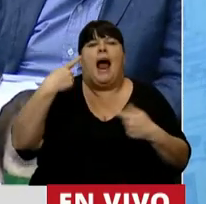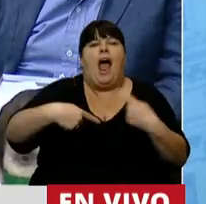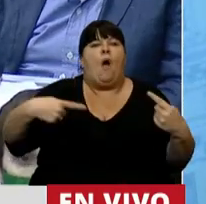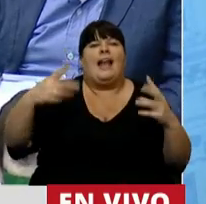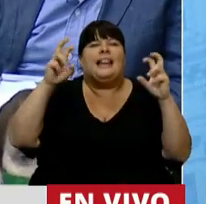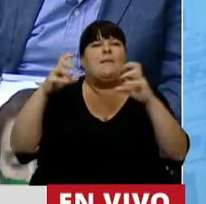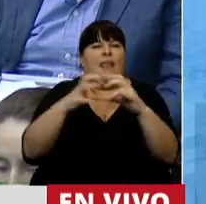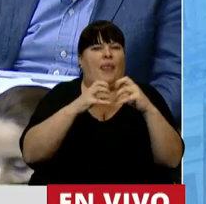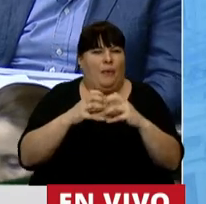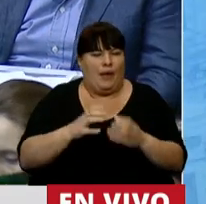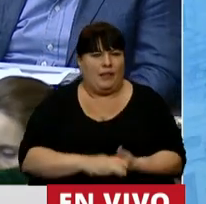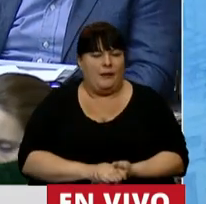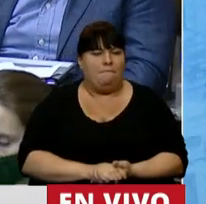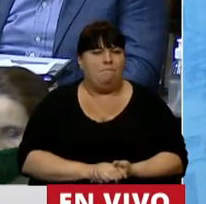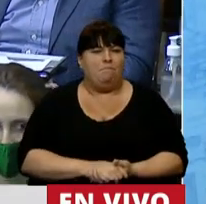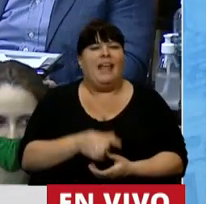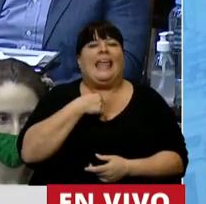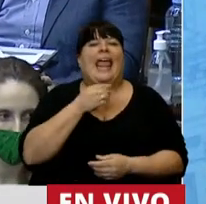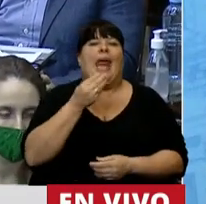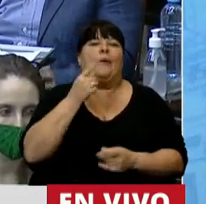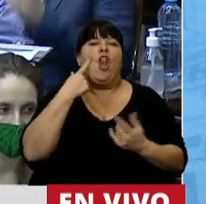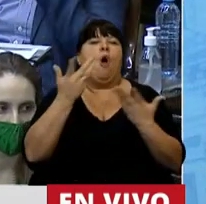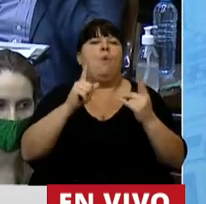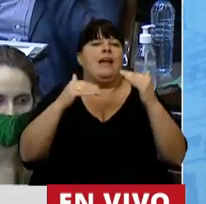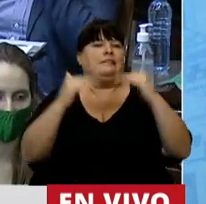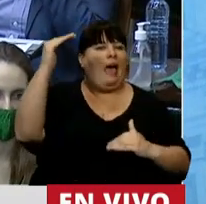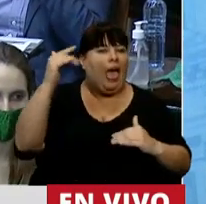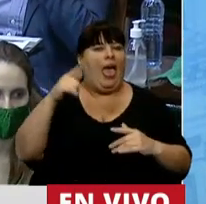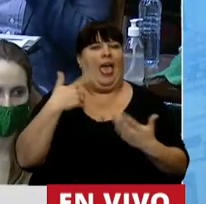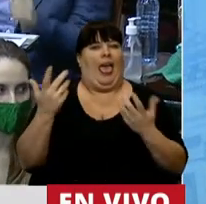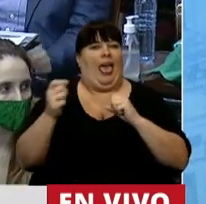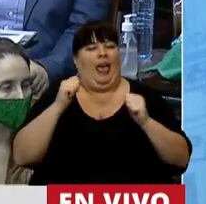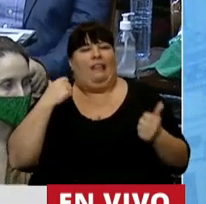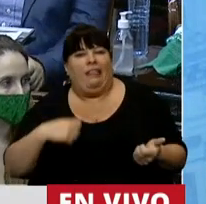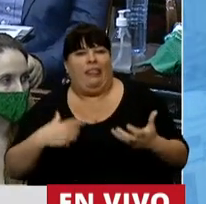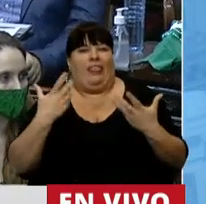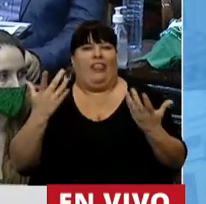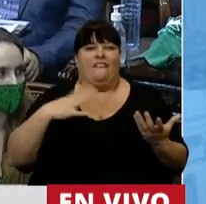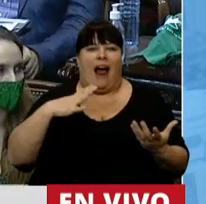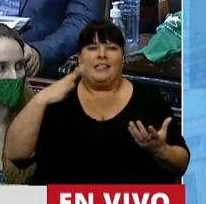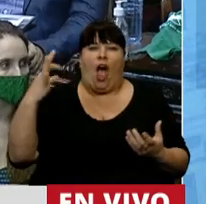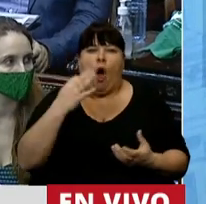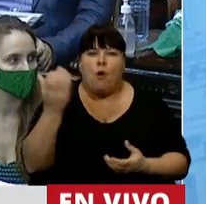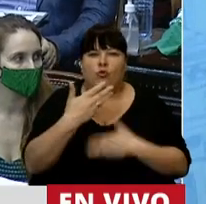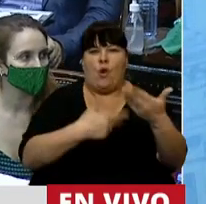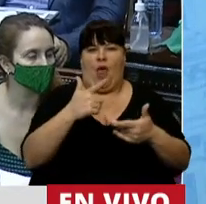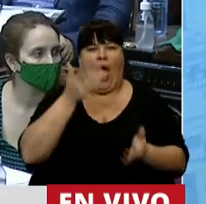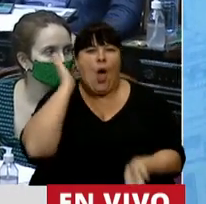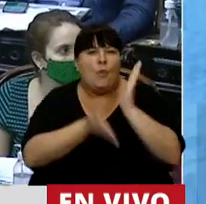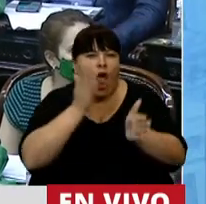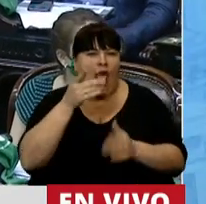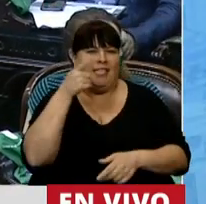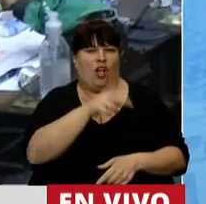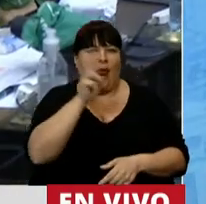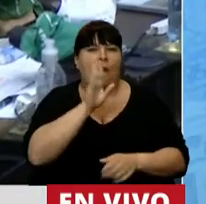discusión. Pretender esconder la desigualdad, la desesperanza, la falta de oportunidades, la violencia